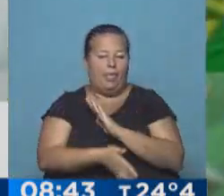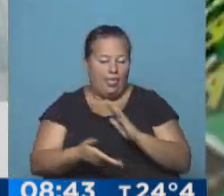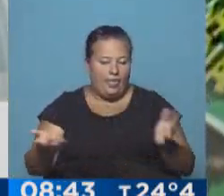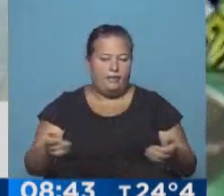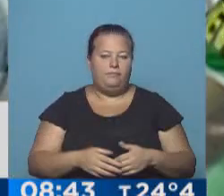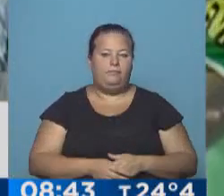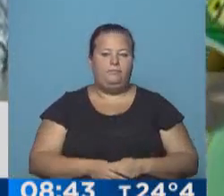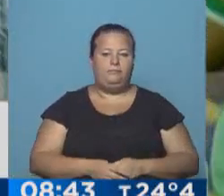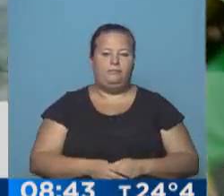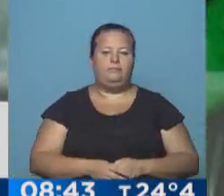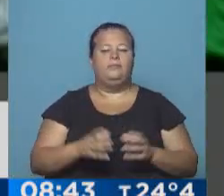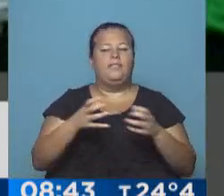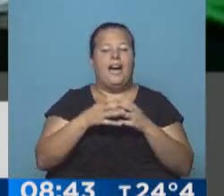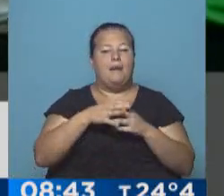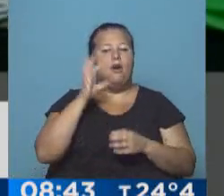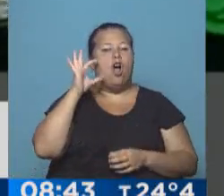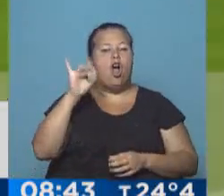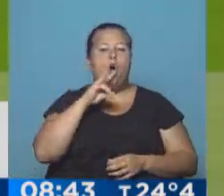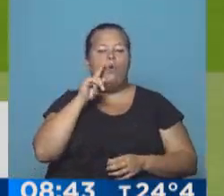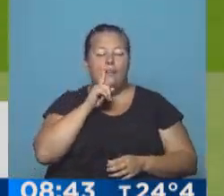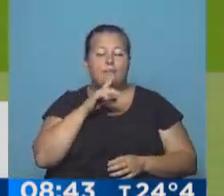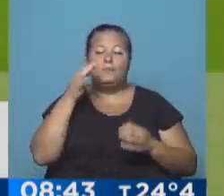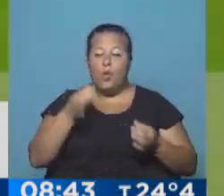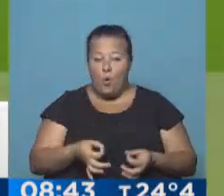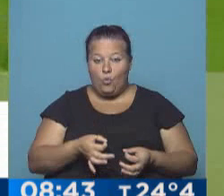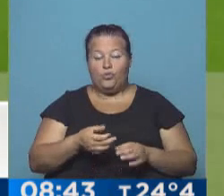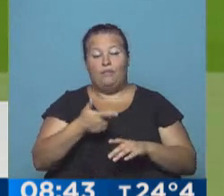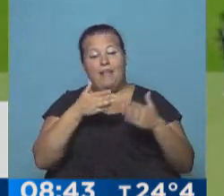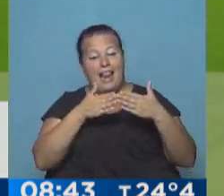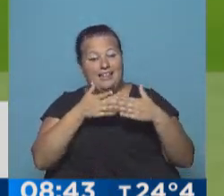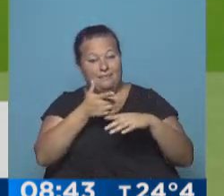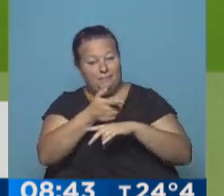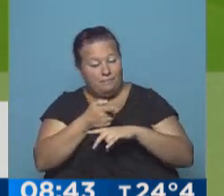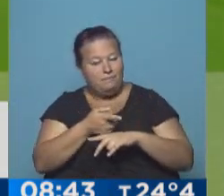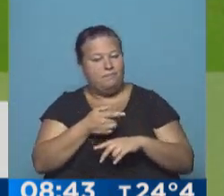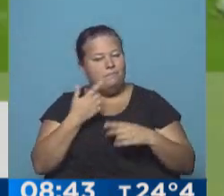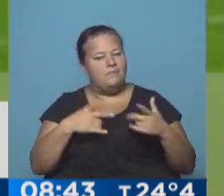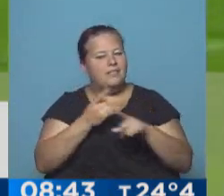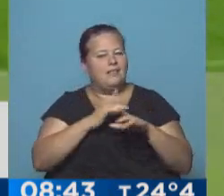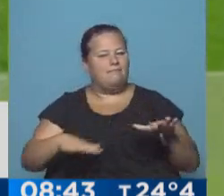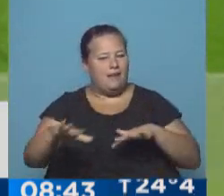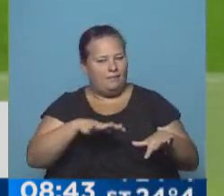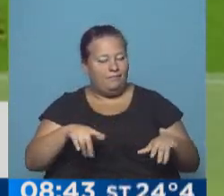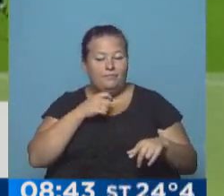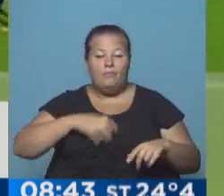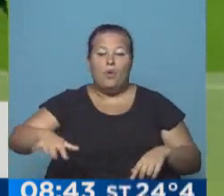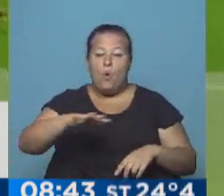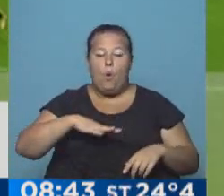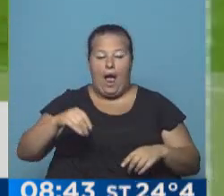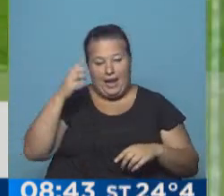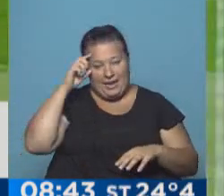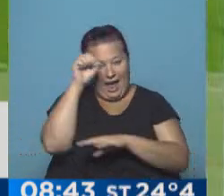el equipo de Coudet, que justamente los tiros de esquina hace zona. Y hacer zona con